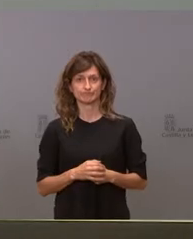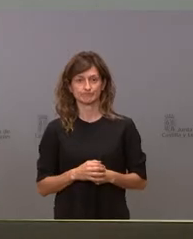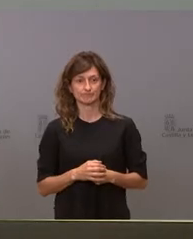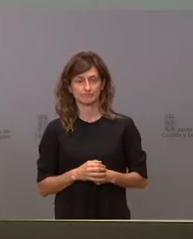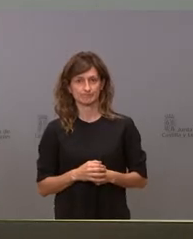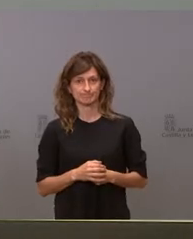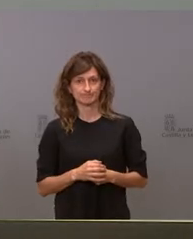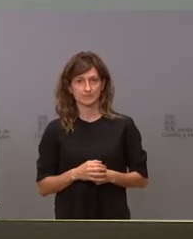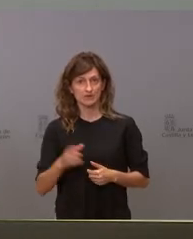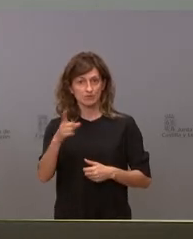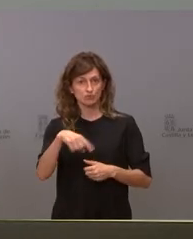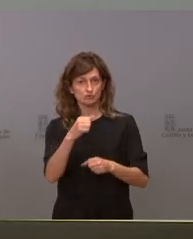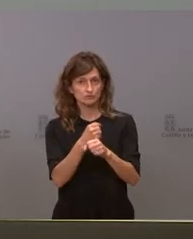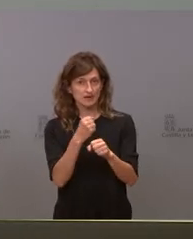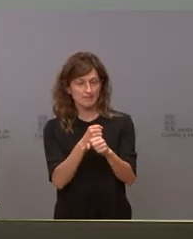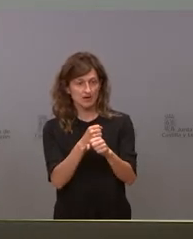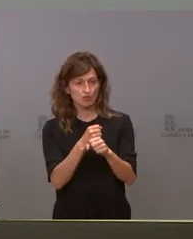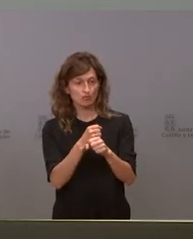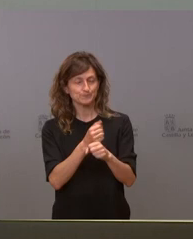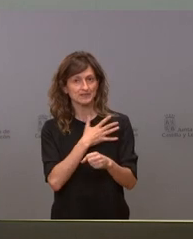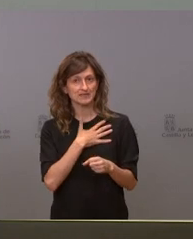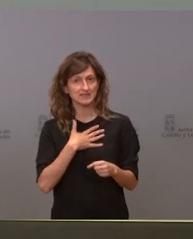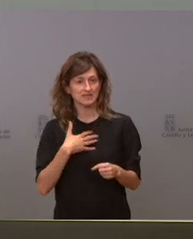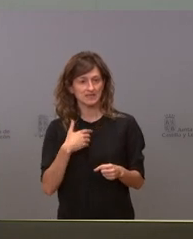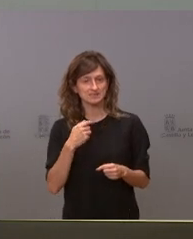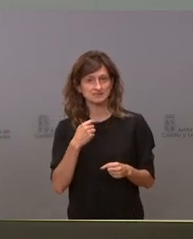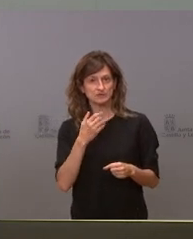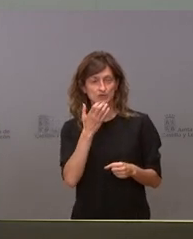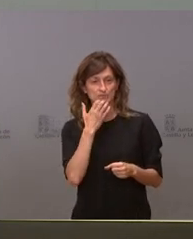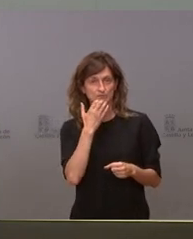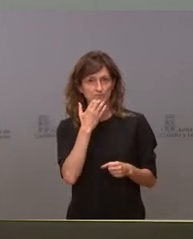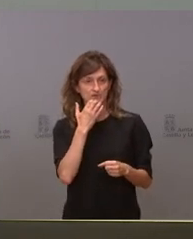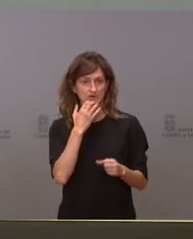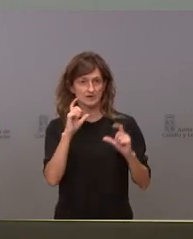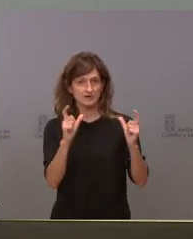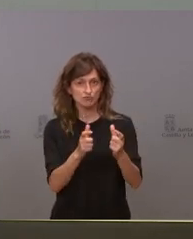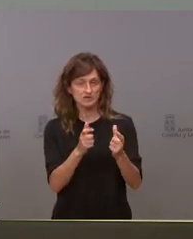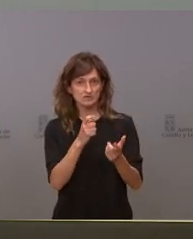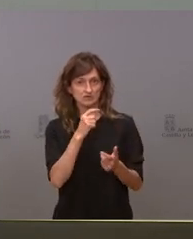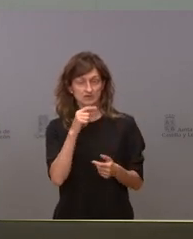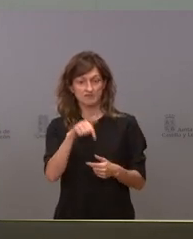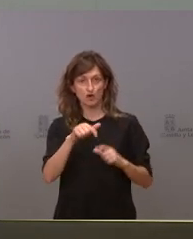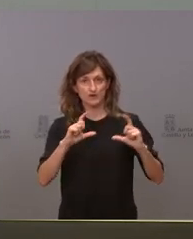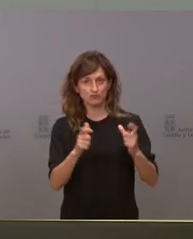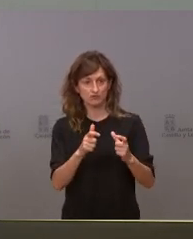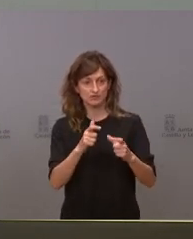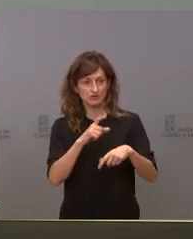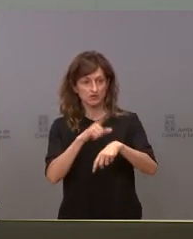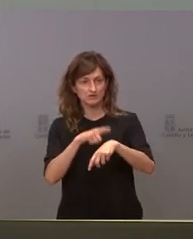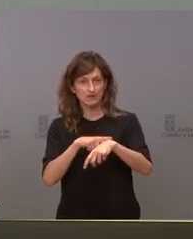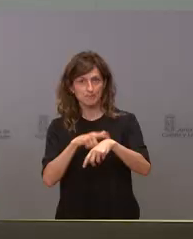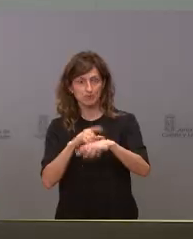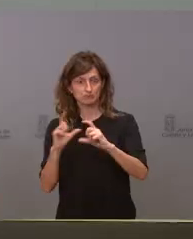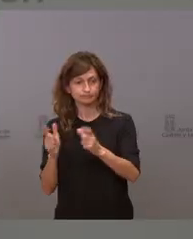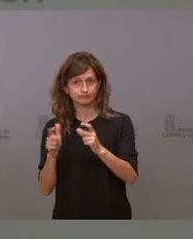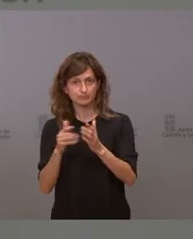trabajo que han acordado crear con qué periodo de trabajo se va a reunir hoy mismo pero con qué periodo va a